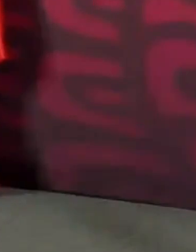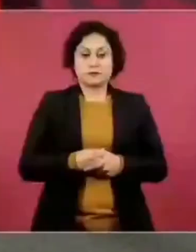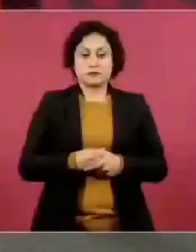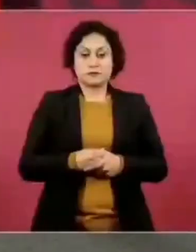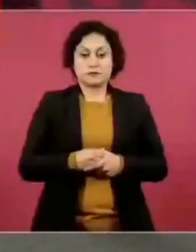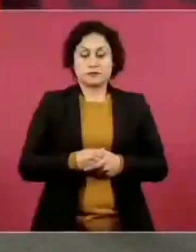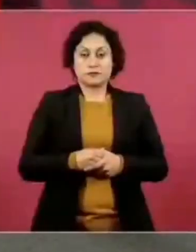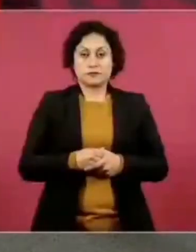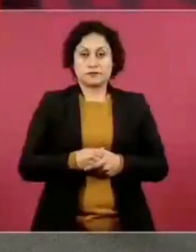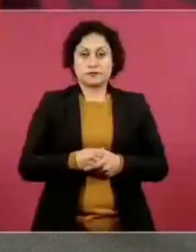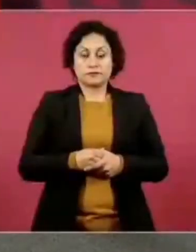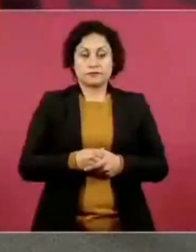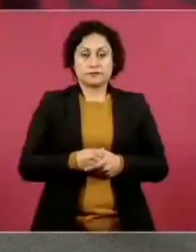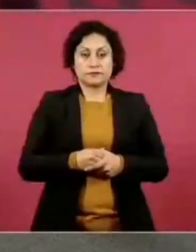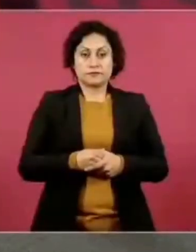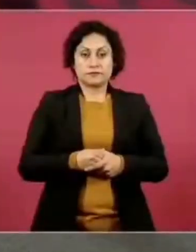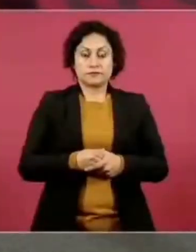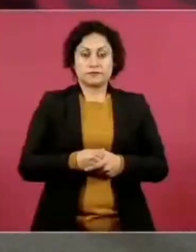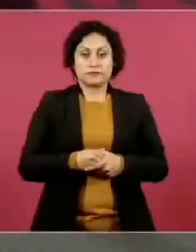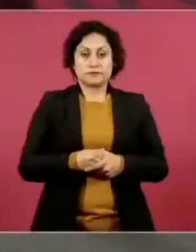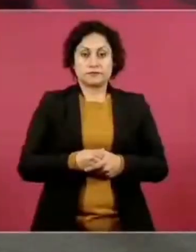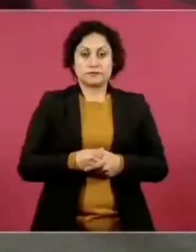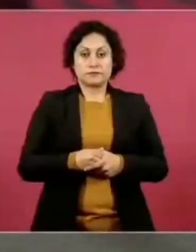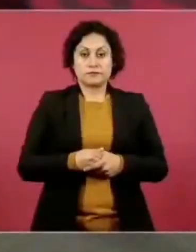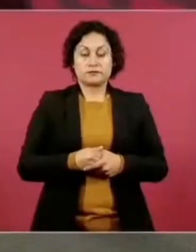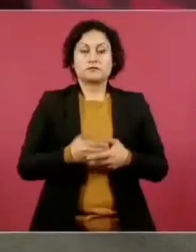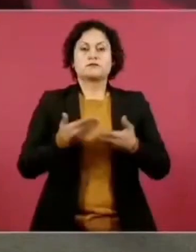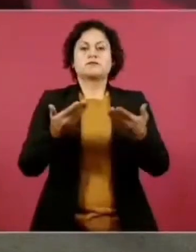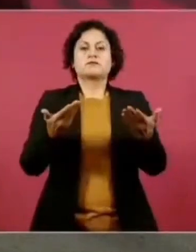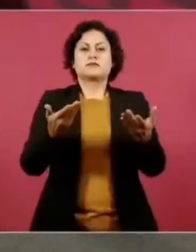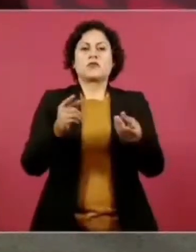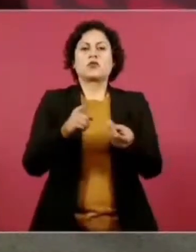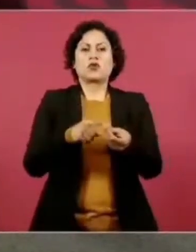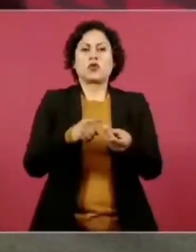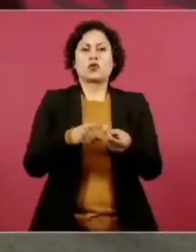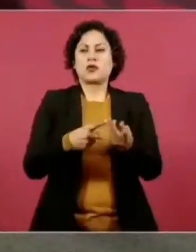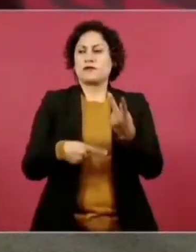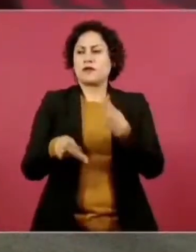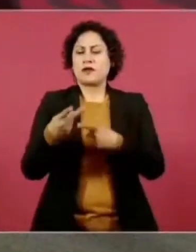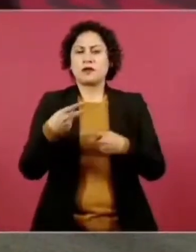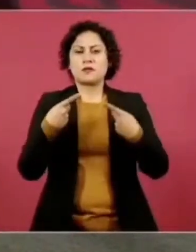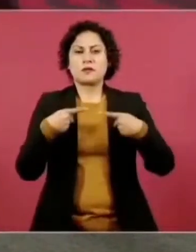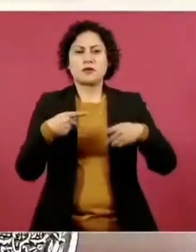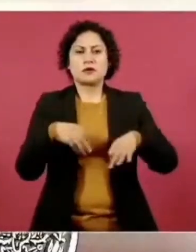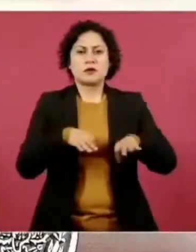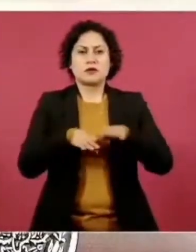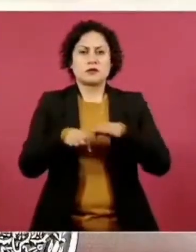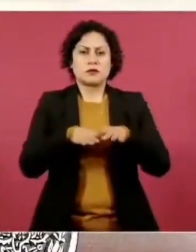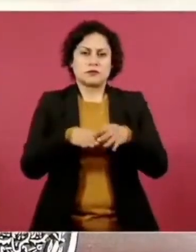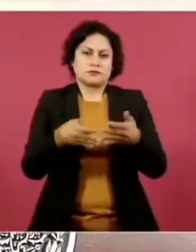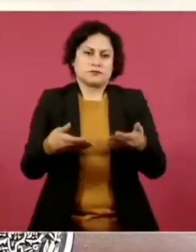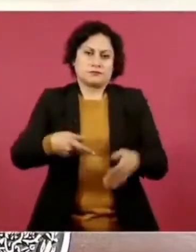¿Dónde los trabajadores de la construcción de México? No nada.